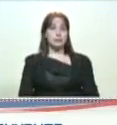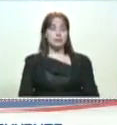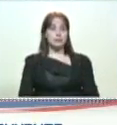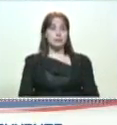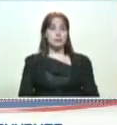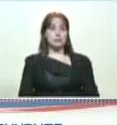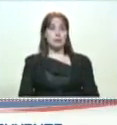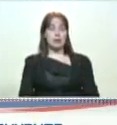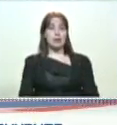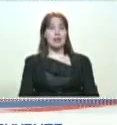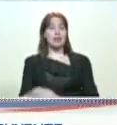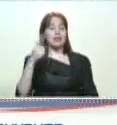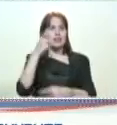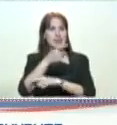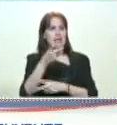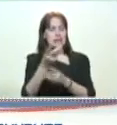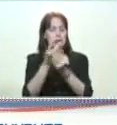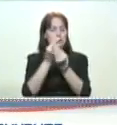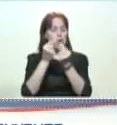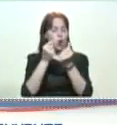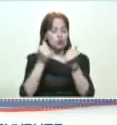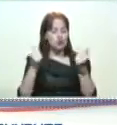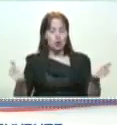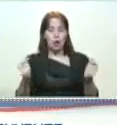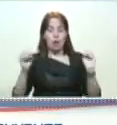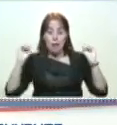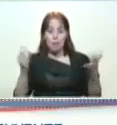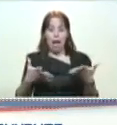Y no hay solución mágica.